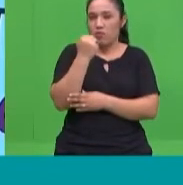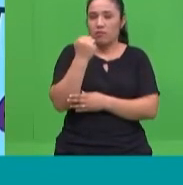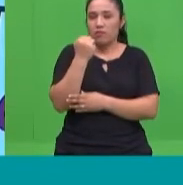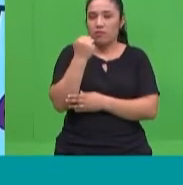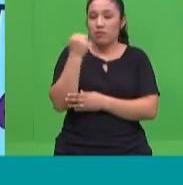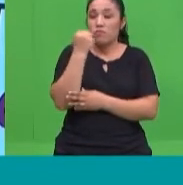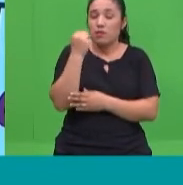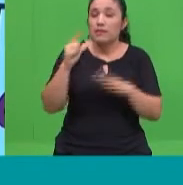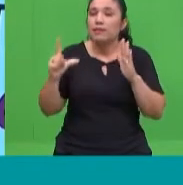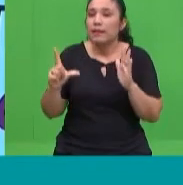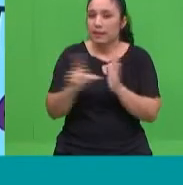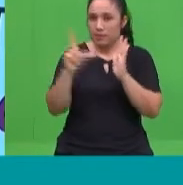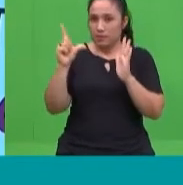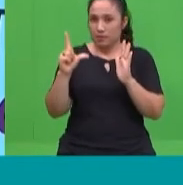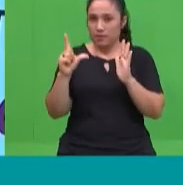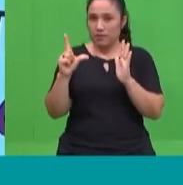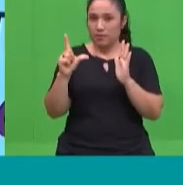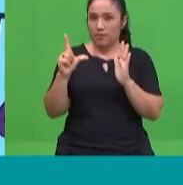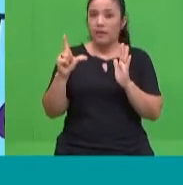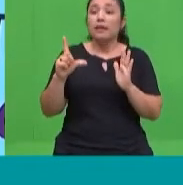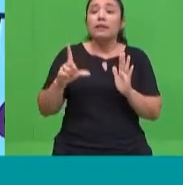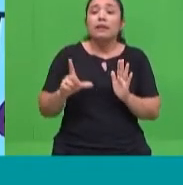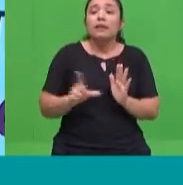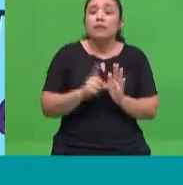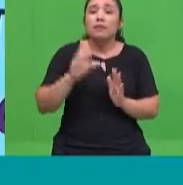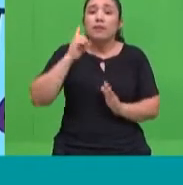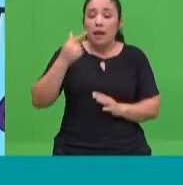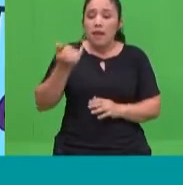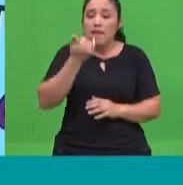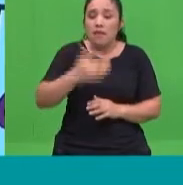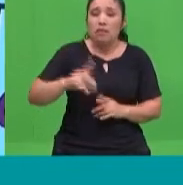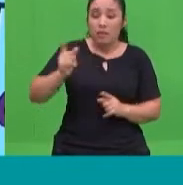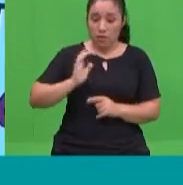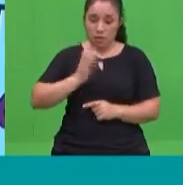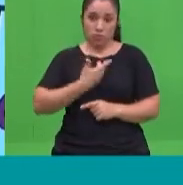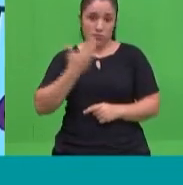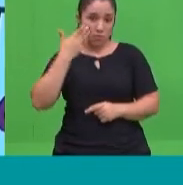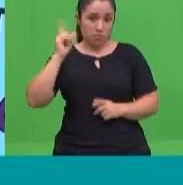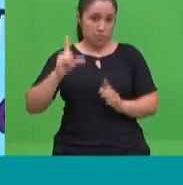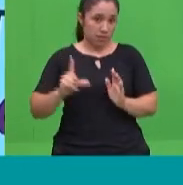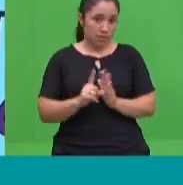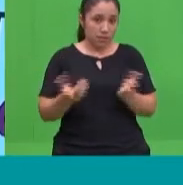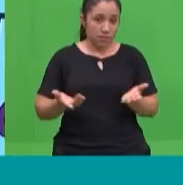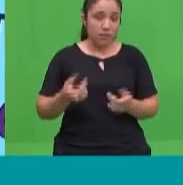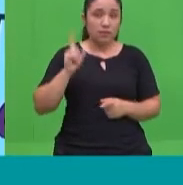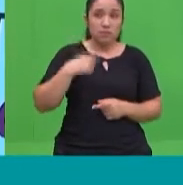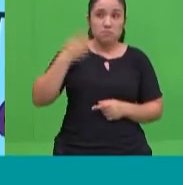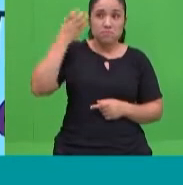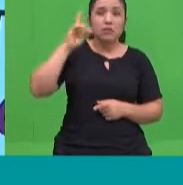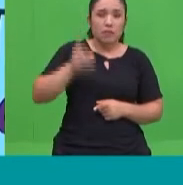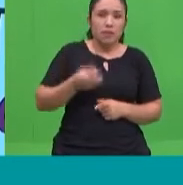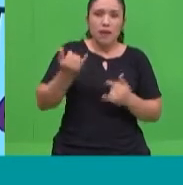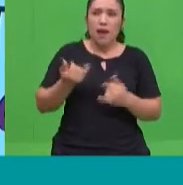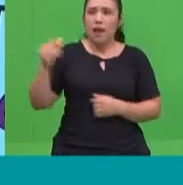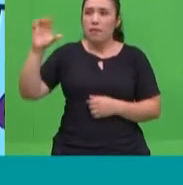límites de manera constante y permanente, incluso a nosotros mismos, porque yo me imagino que debe haber muchos padres que hoy en